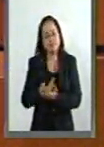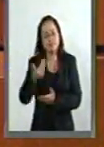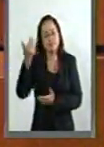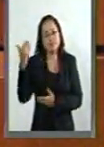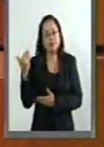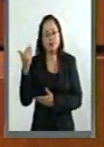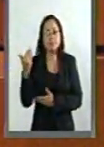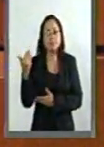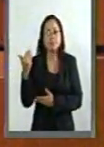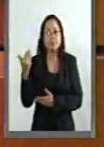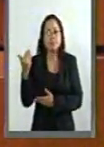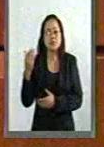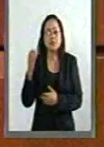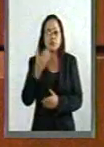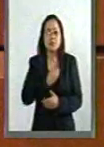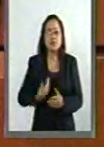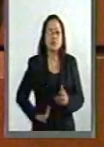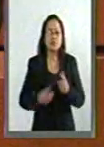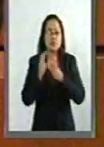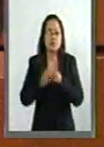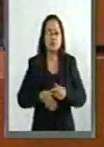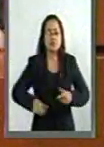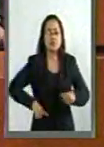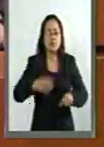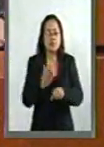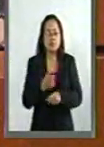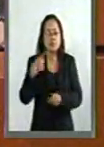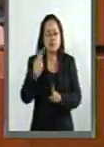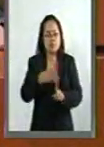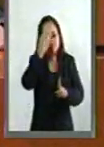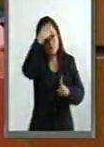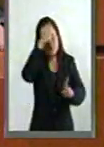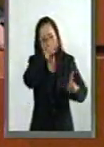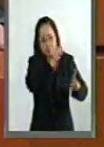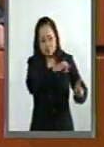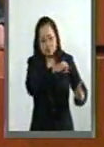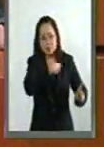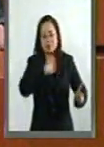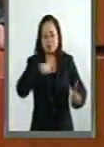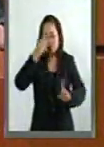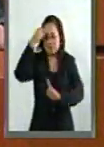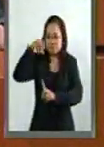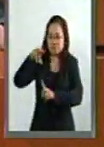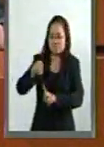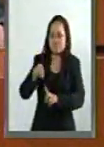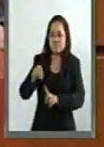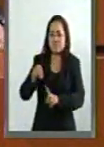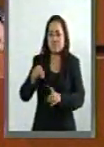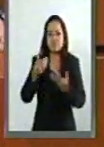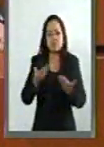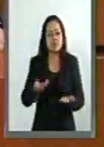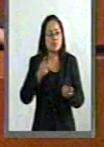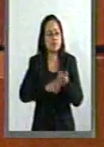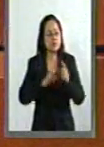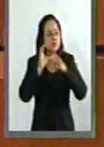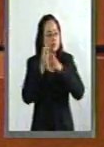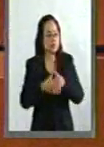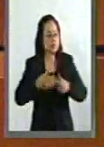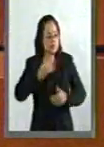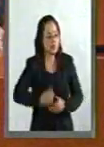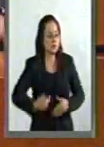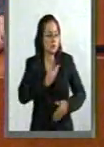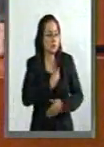presidenta de la Comisión de Gobernación la posición a favor. Decirles que esta comisión, la que yo presido,